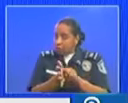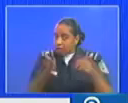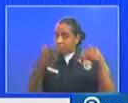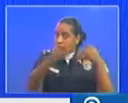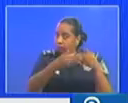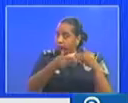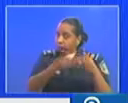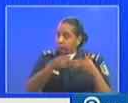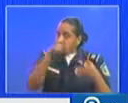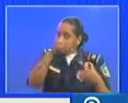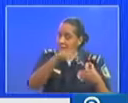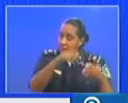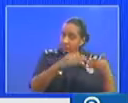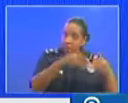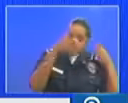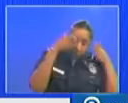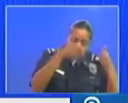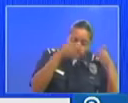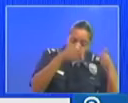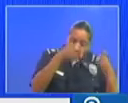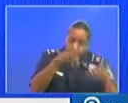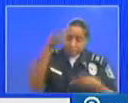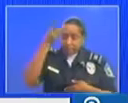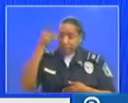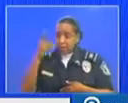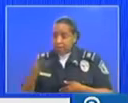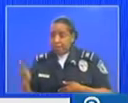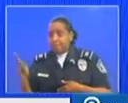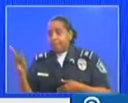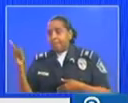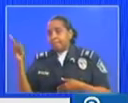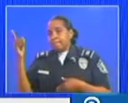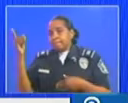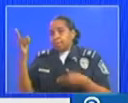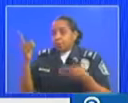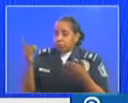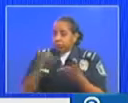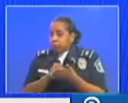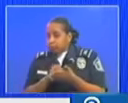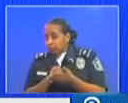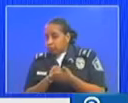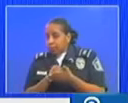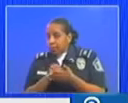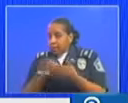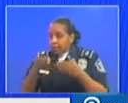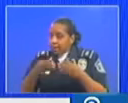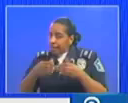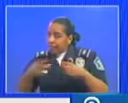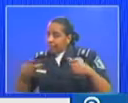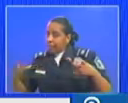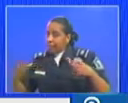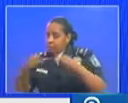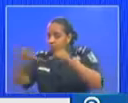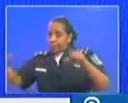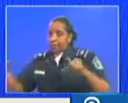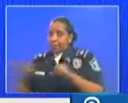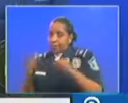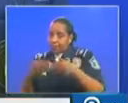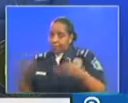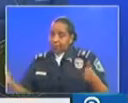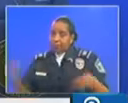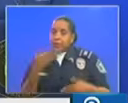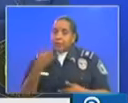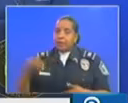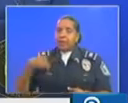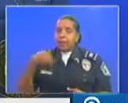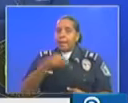las tomas de decisiones y quizás entonces unas áreas tengan mayor apertura que otras Gracias señora